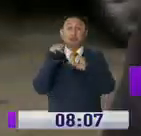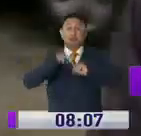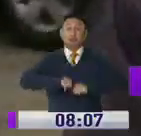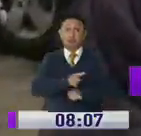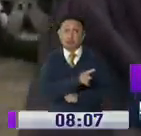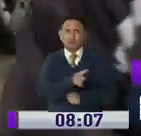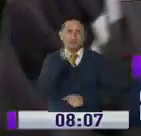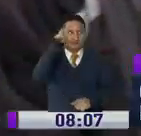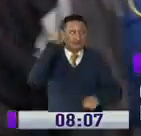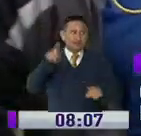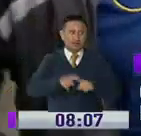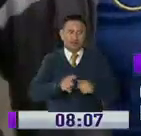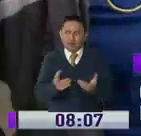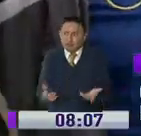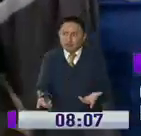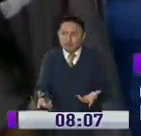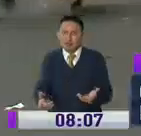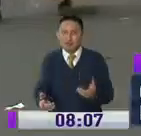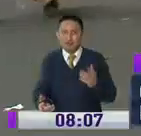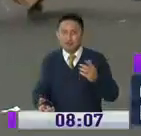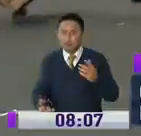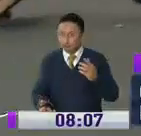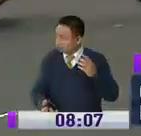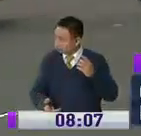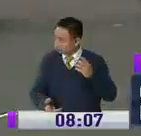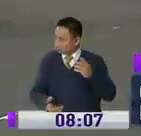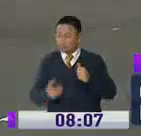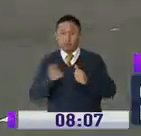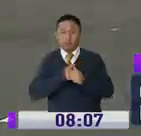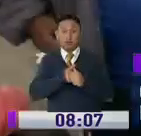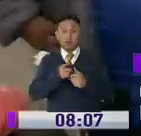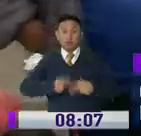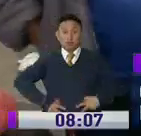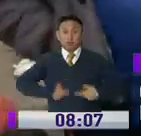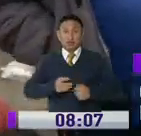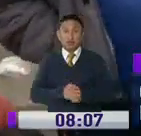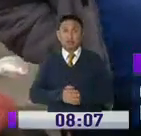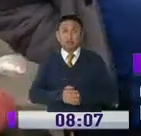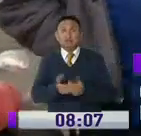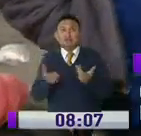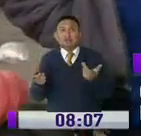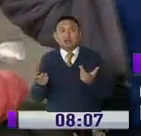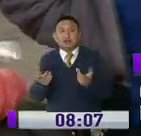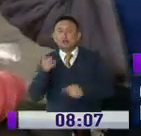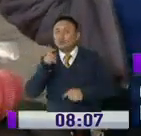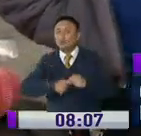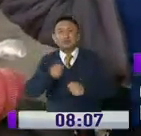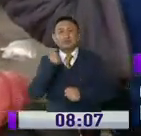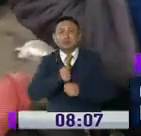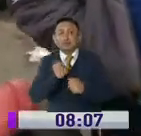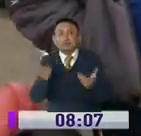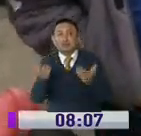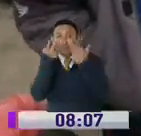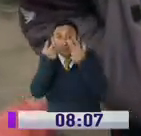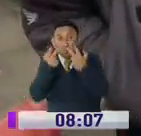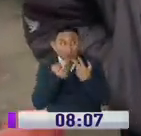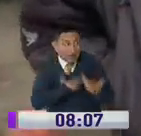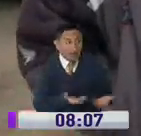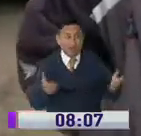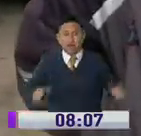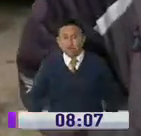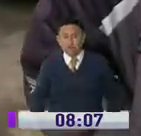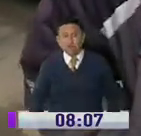mostraron su inconformidad por las acciones tomadas en favor de precautelar la vida. Pero francamente no nos dejan trabajar, señorita. A usted mismo ve.